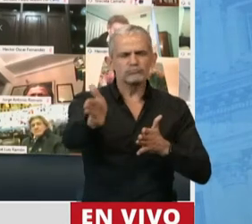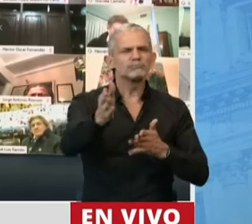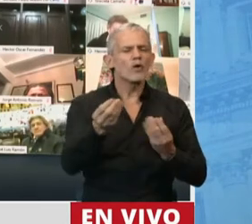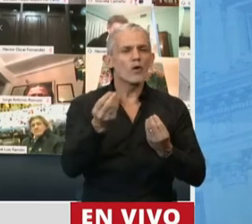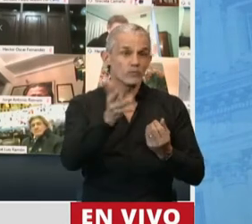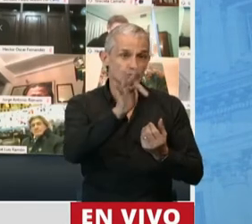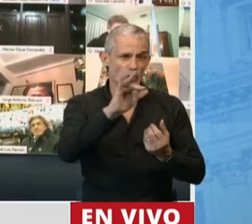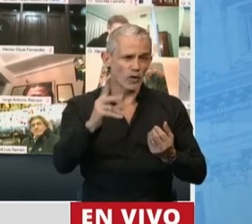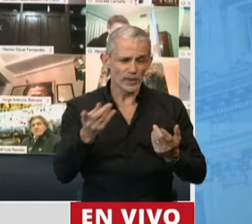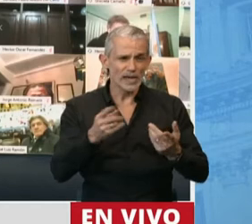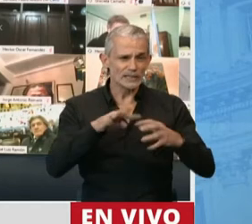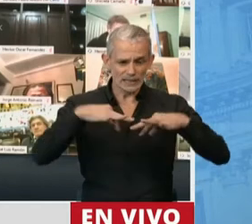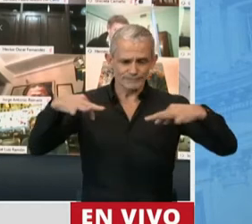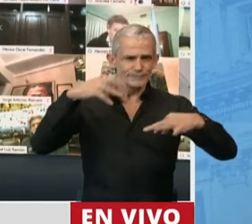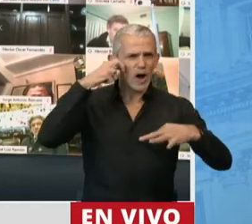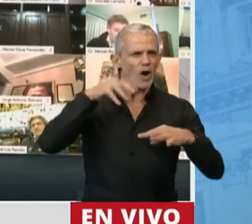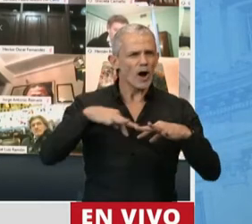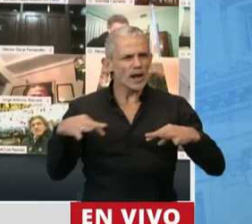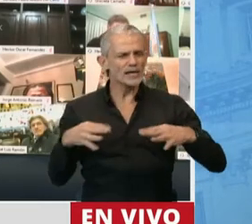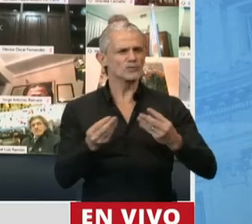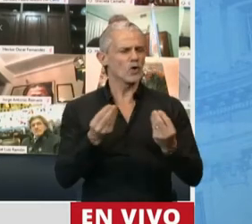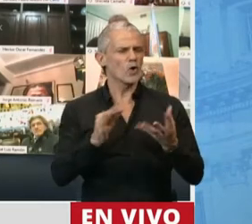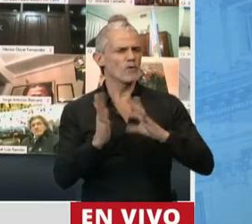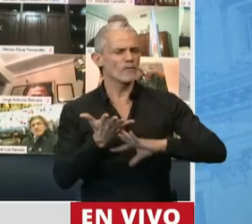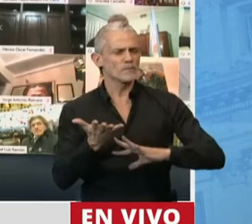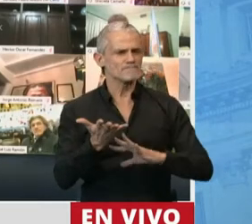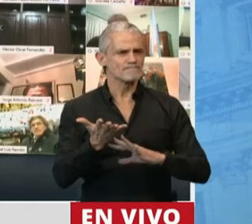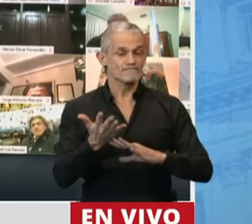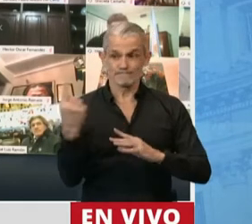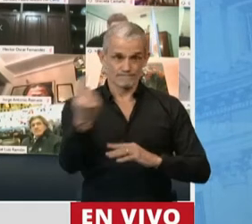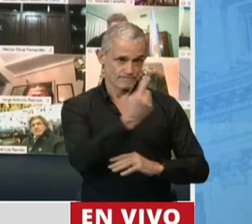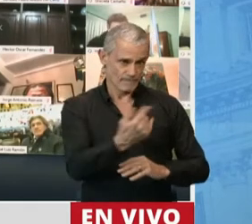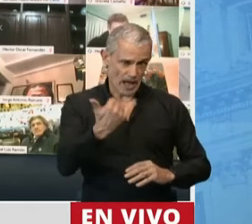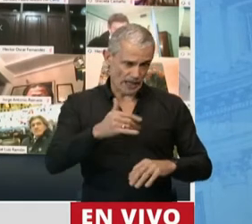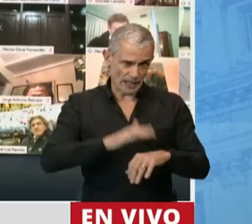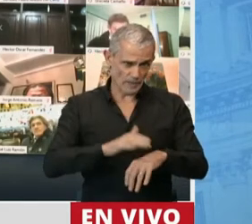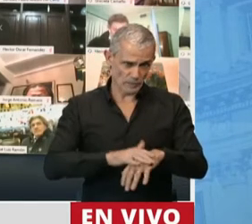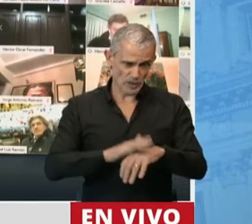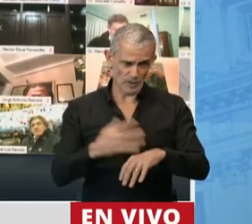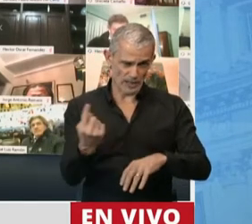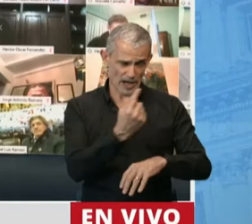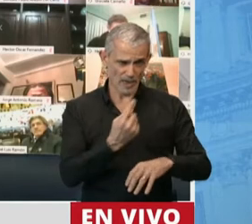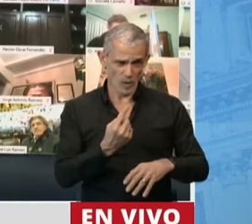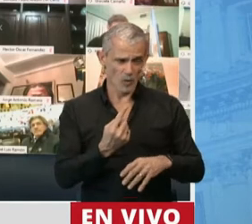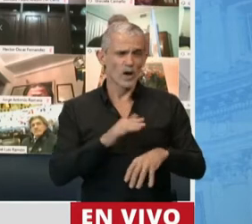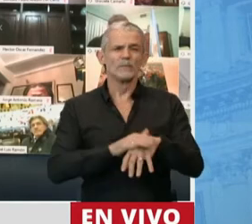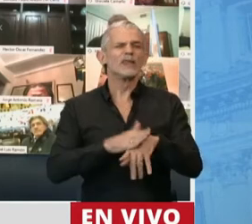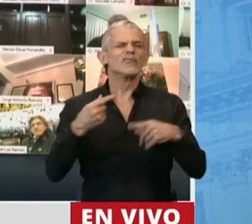todos los días en esta Cámara y quienes tenemos responsabilidades de entender